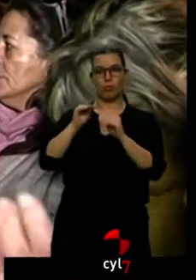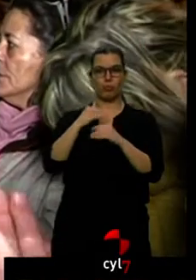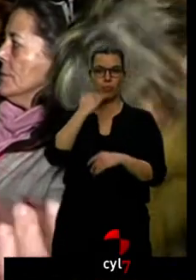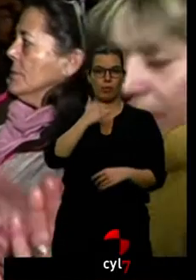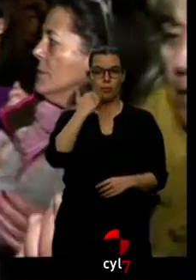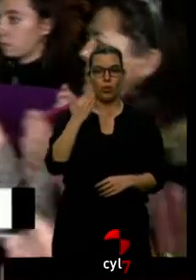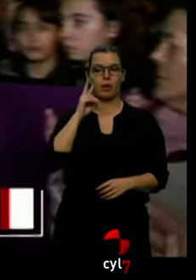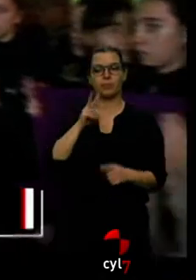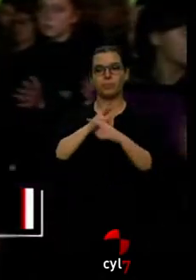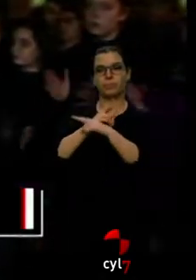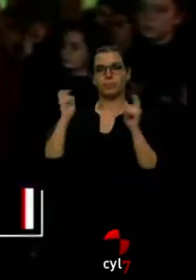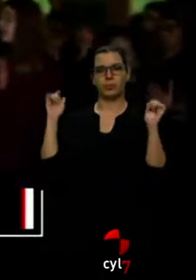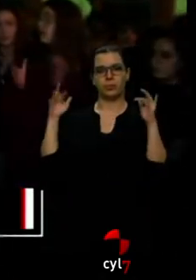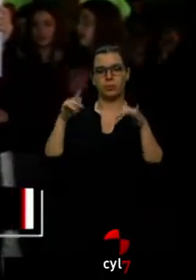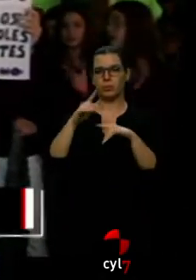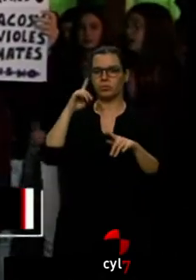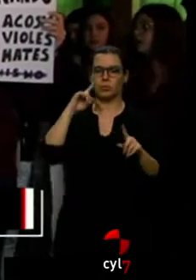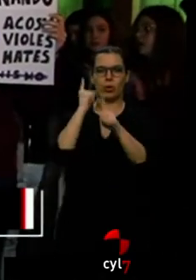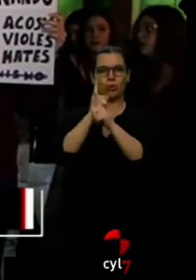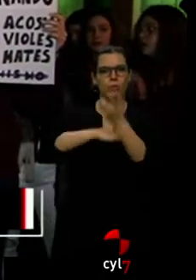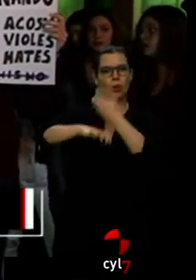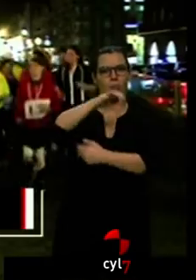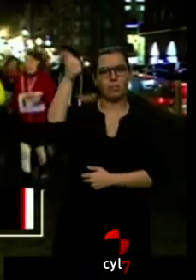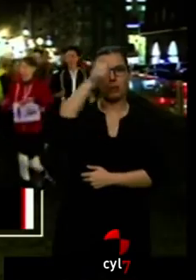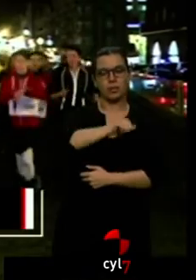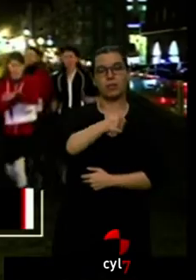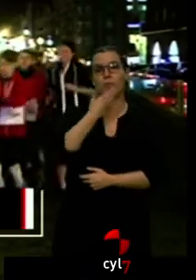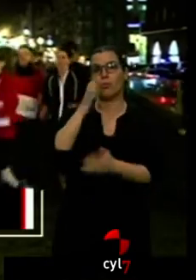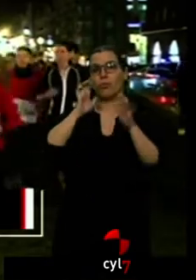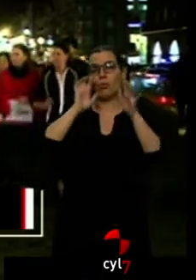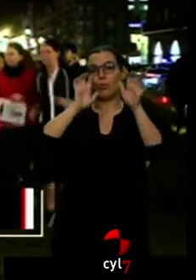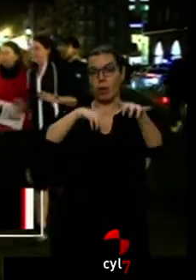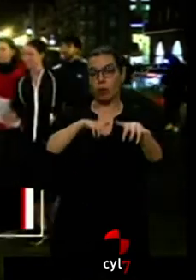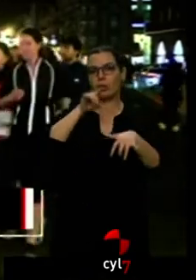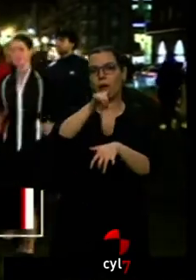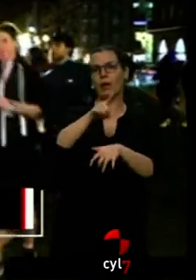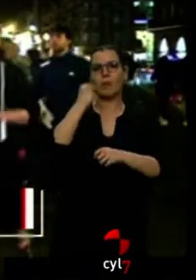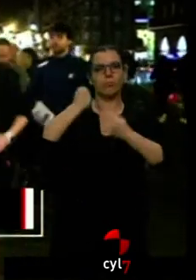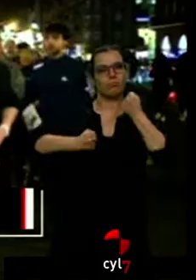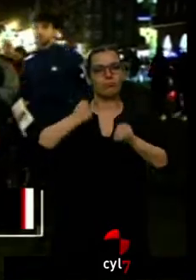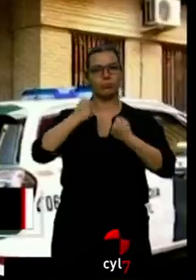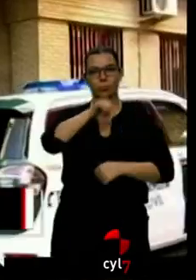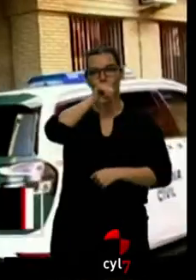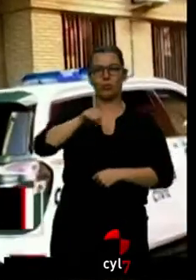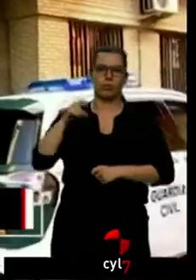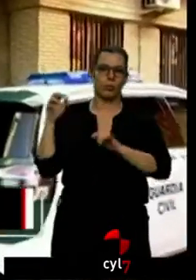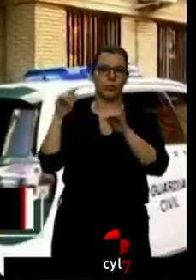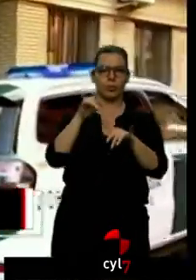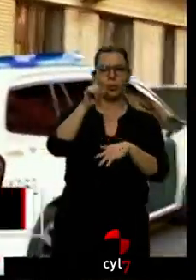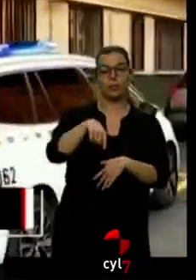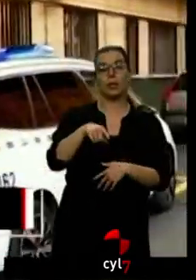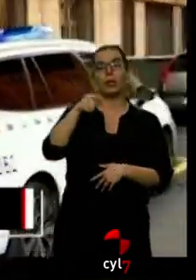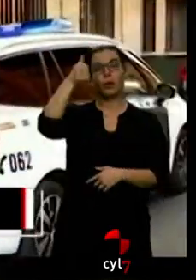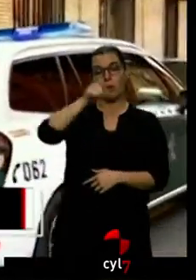Se concentraron para condenar la violencia machista y en León se dieron cita a numerosos corredores. Su asesino confesó que sigue detenido,